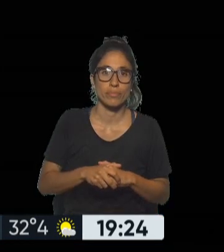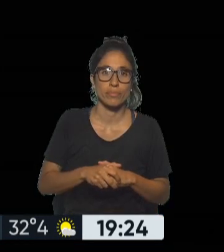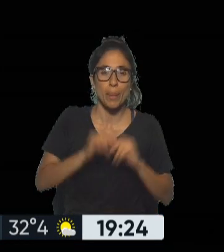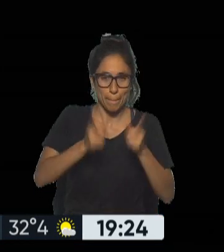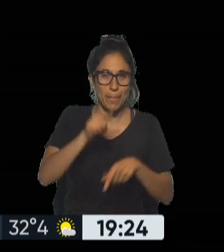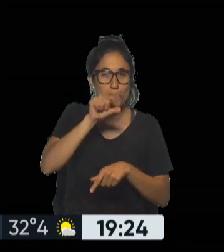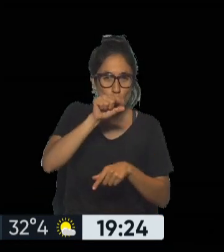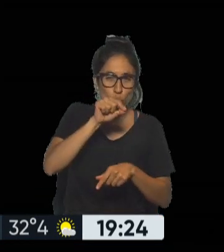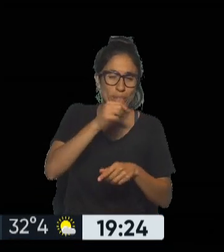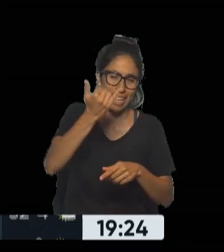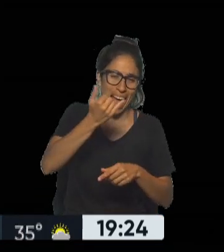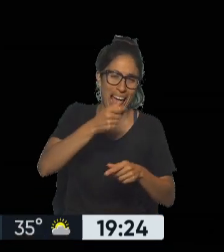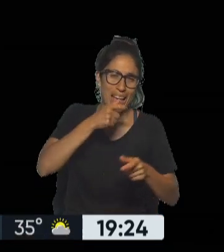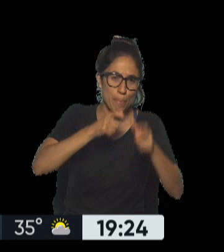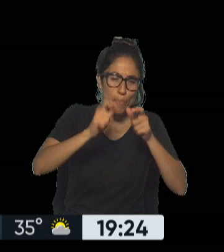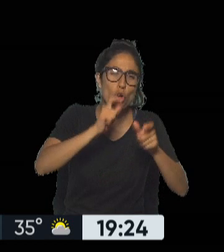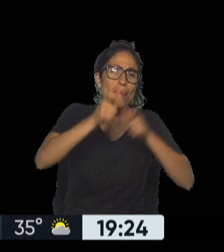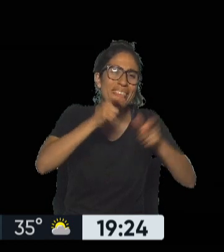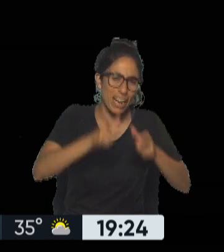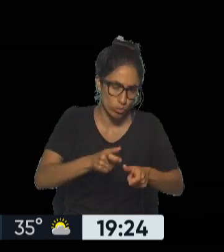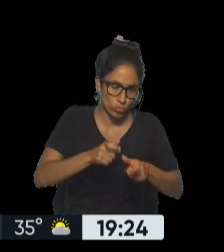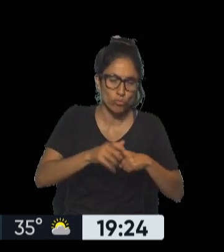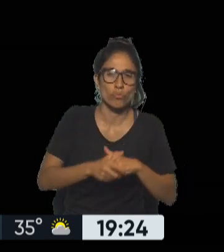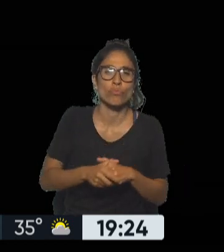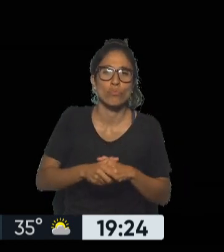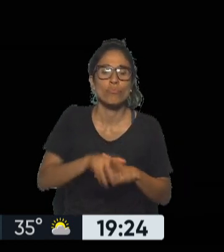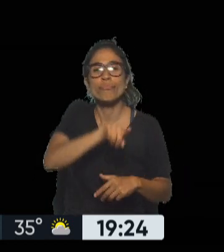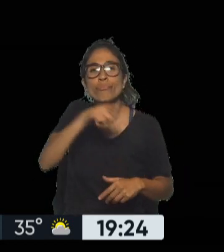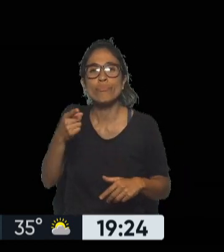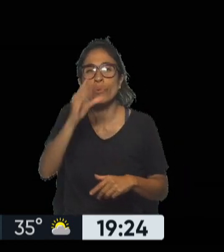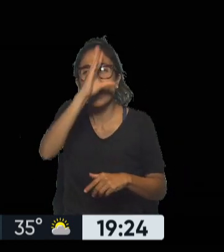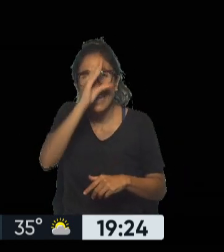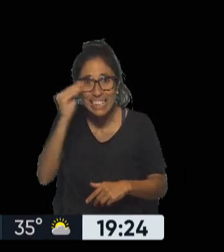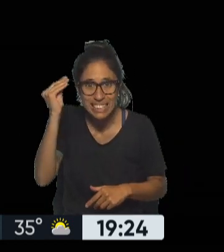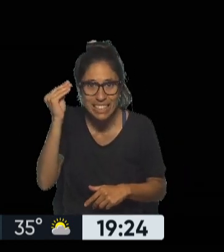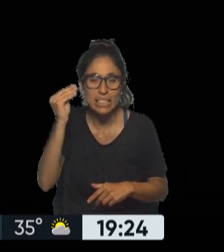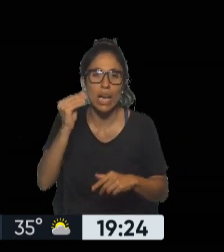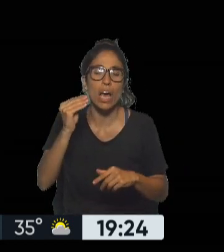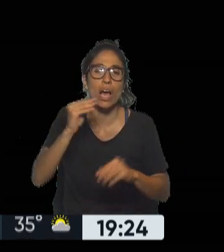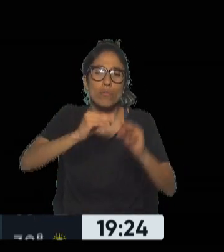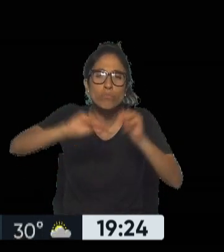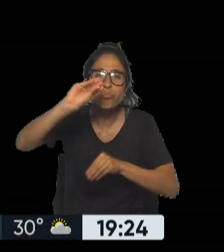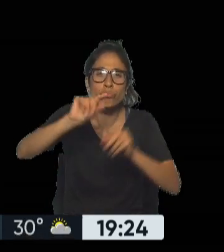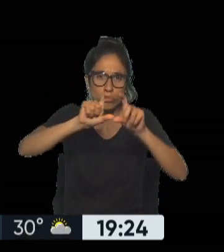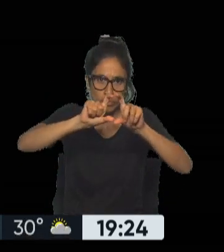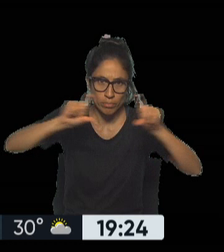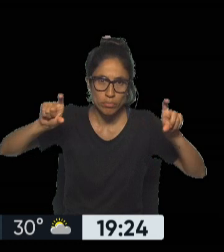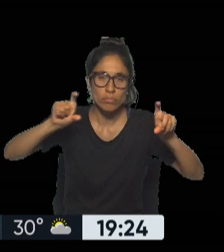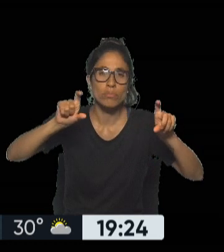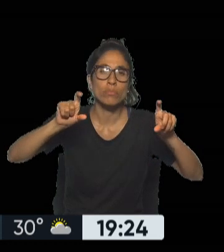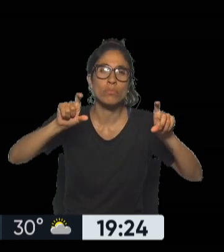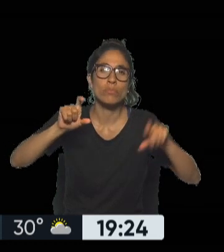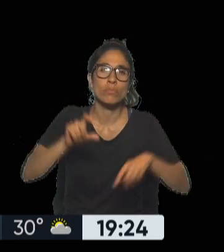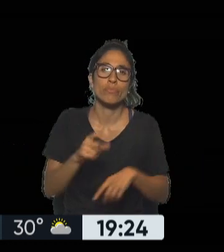tweet pero vamos a repasar el que publicó la vicepresidenta Cristina Fernández de Kirchner en donde